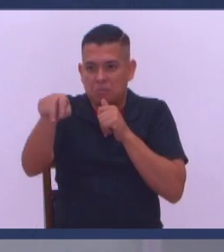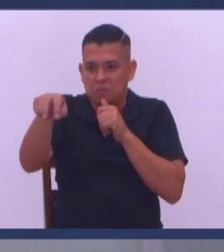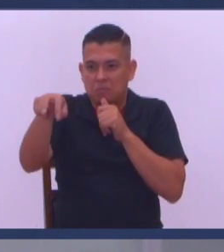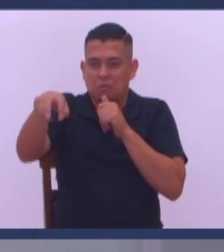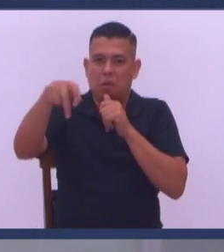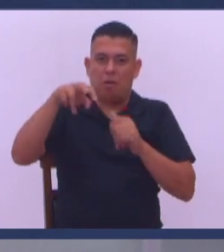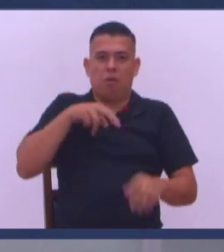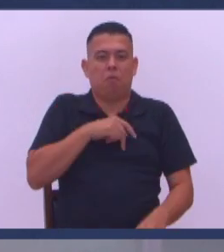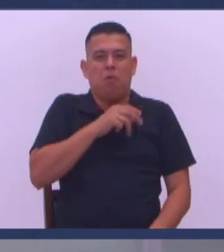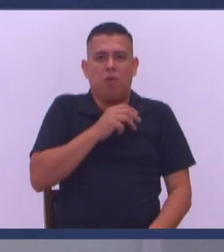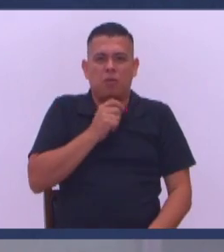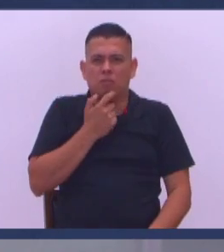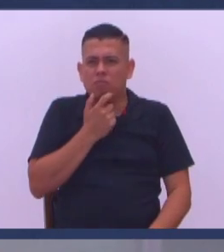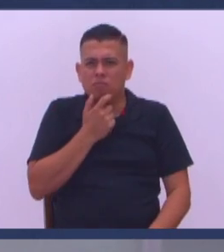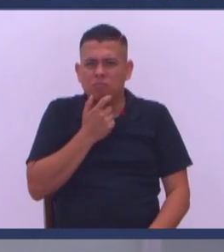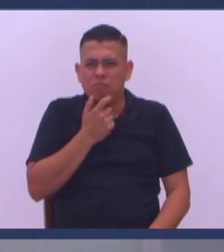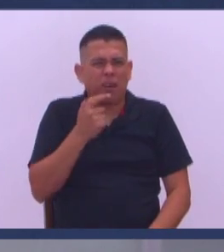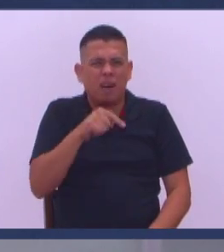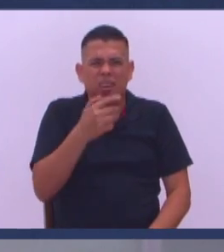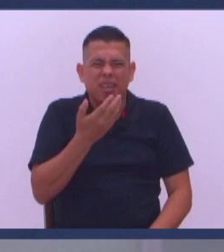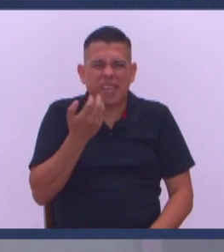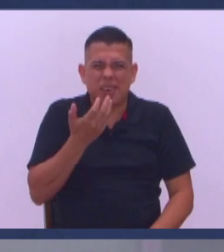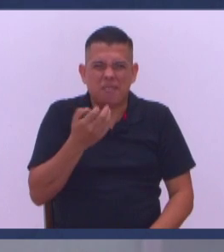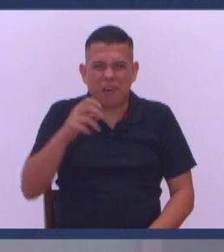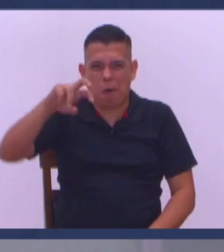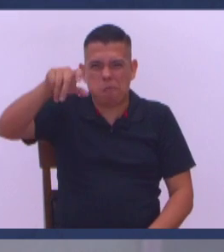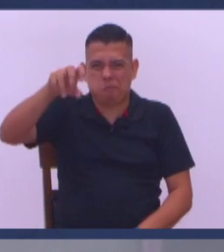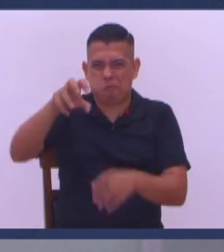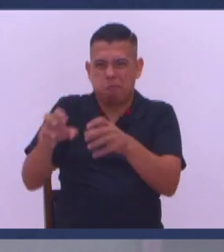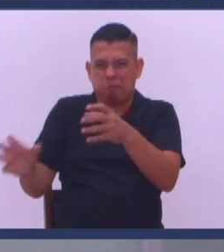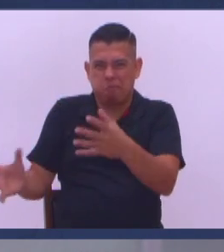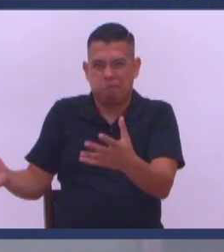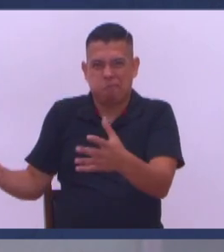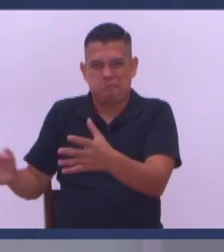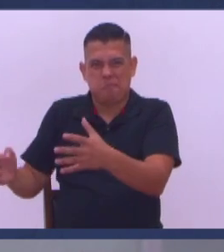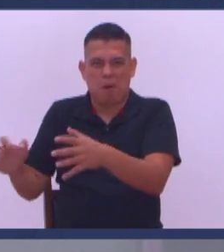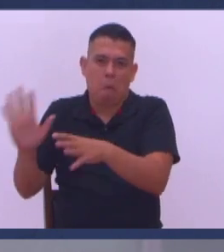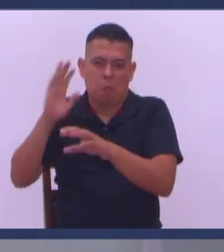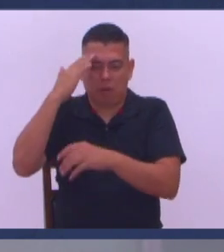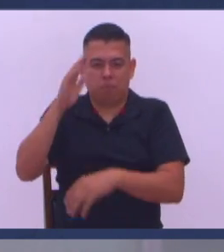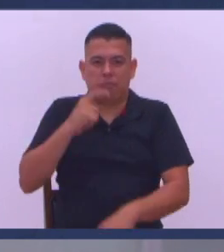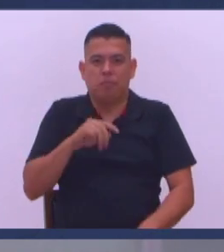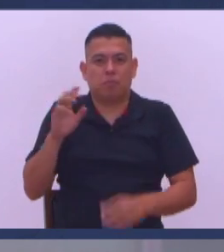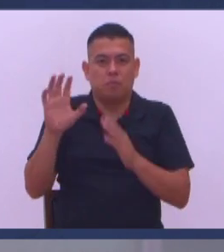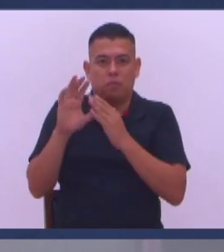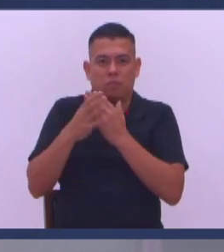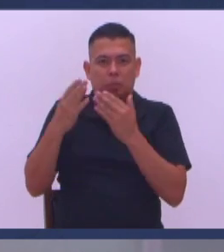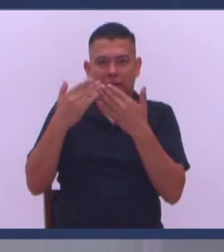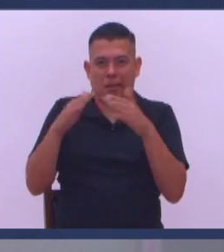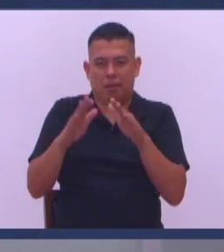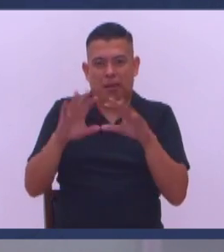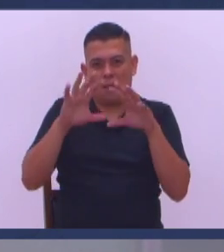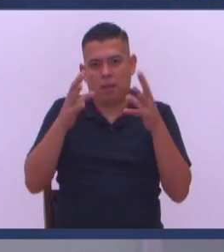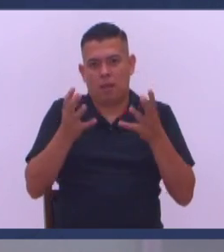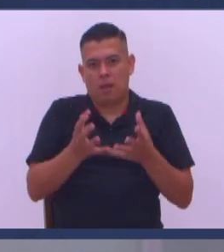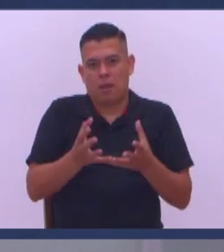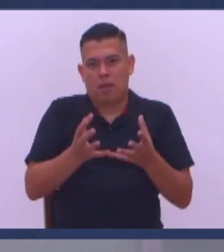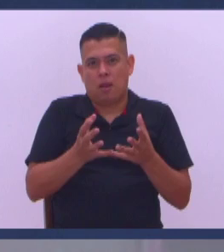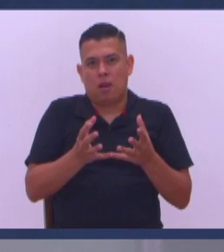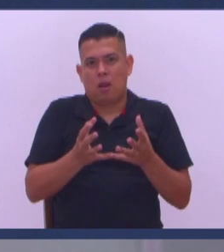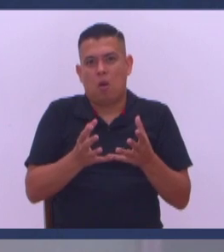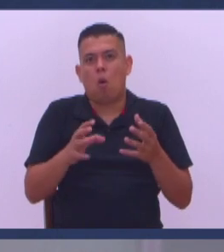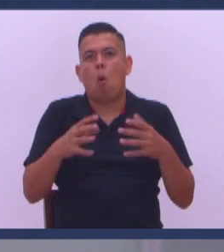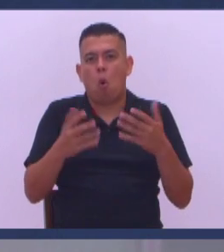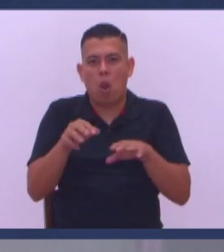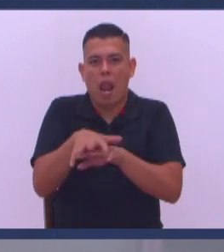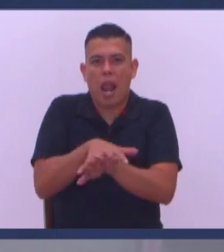salido Comencé a googlear A ver de qué se trataba Y ellos dicen Al igual que muchas otras culturas En el mundo Que las abluciones O